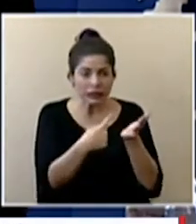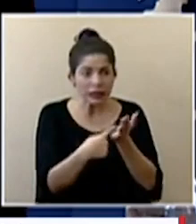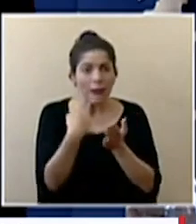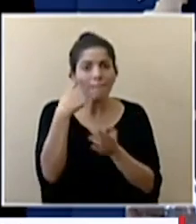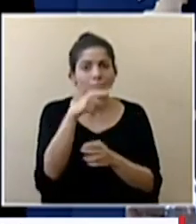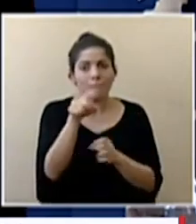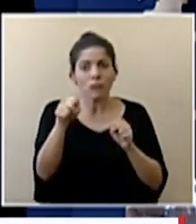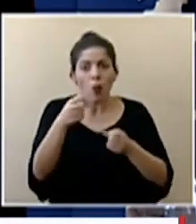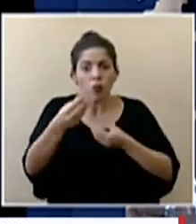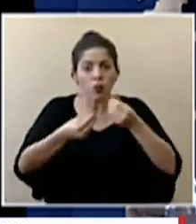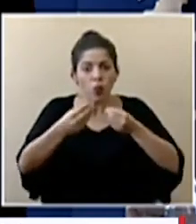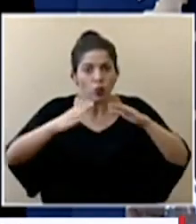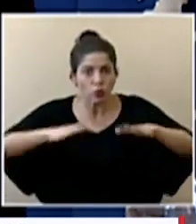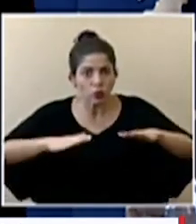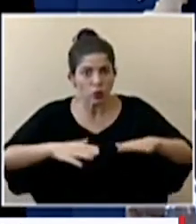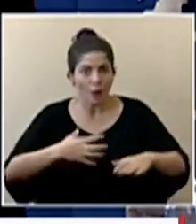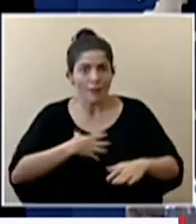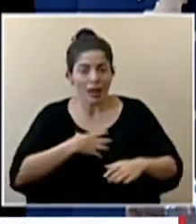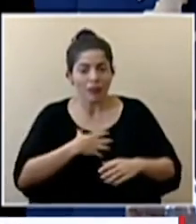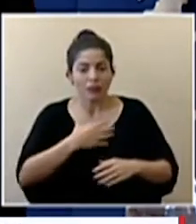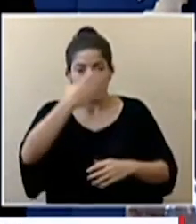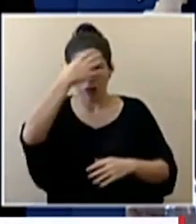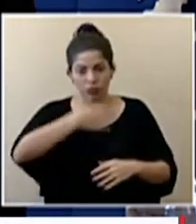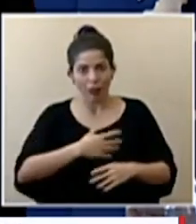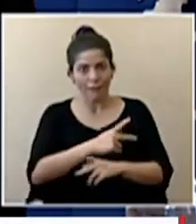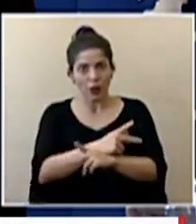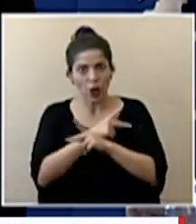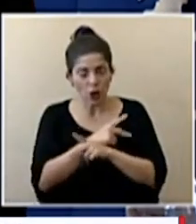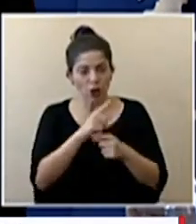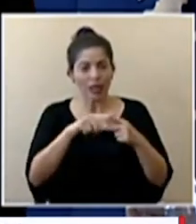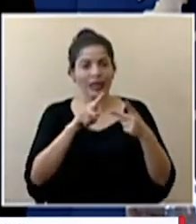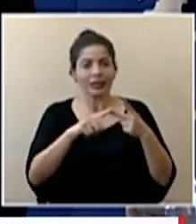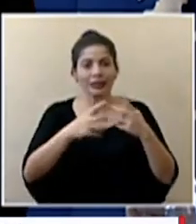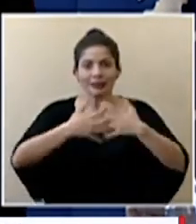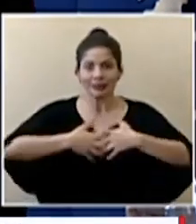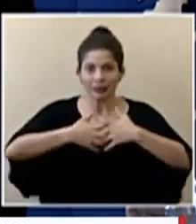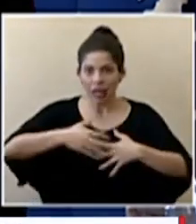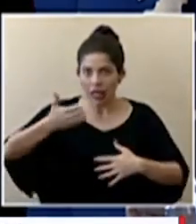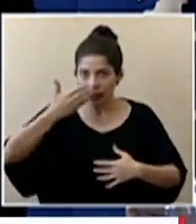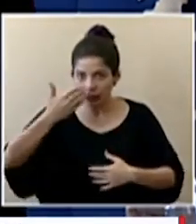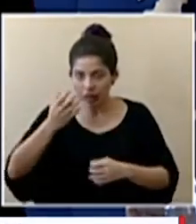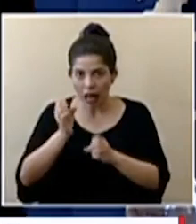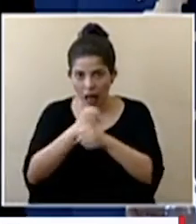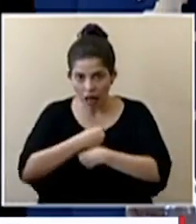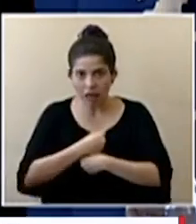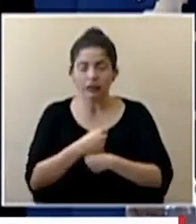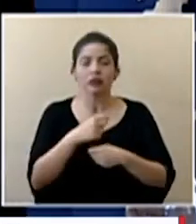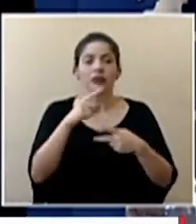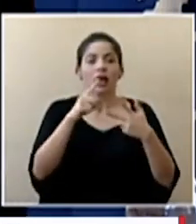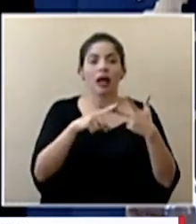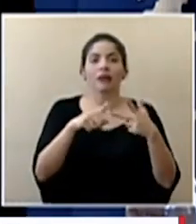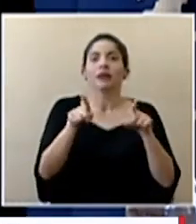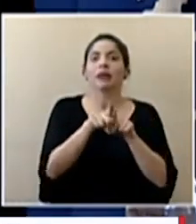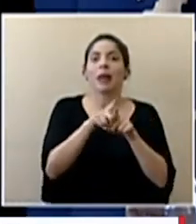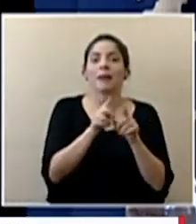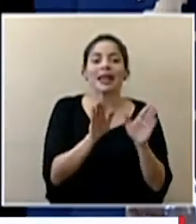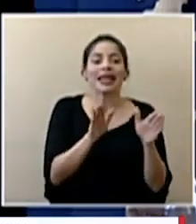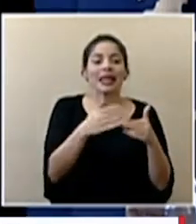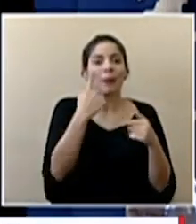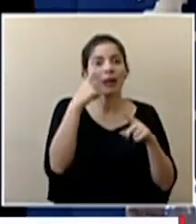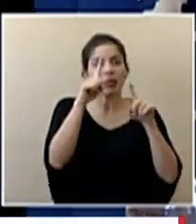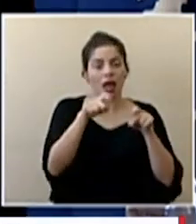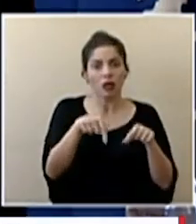fabricación local de equipo de protección personal de respiradores y hasta el desarrollo de kits de